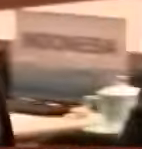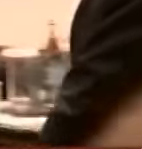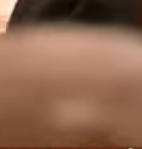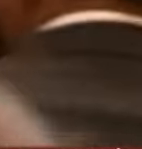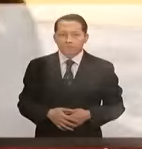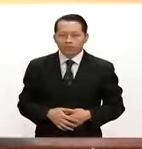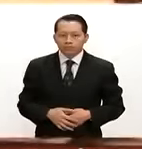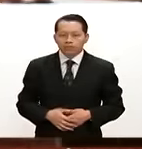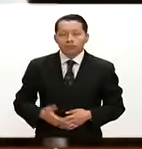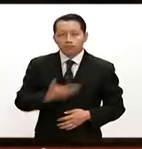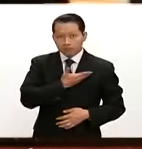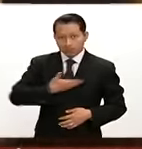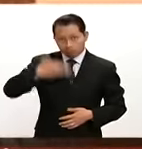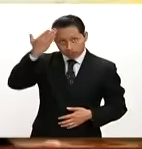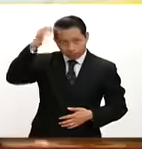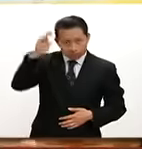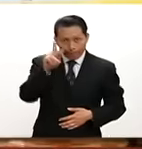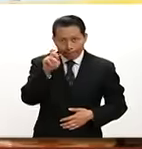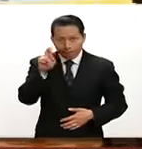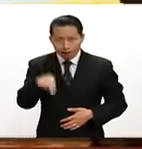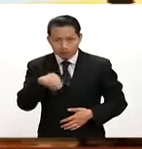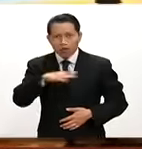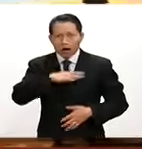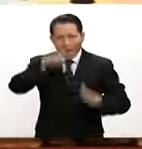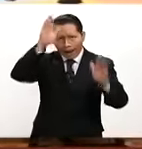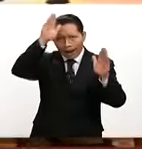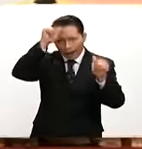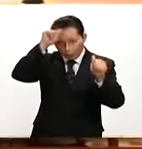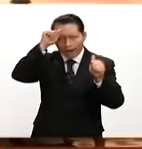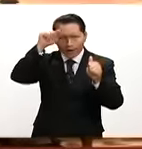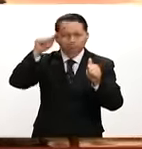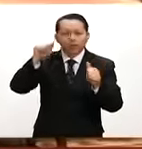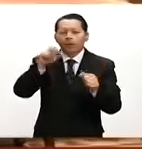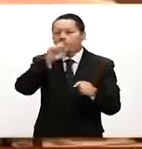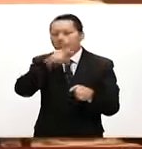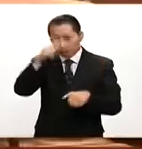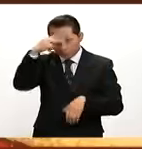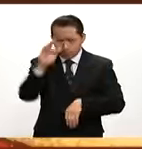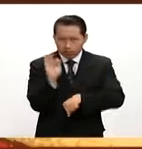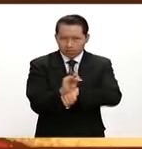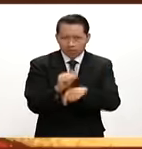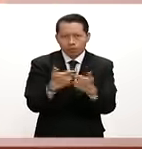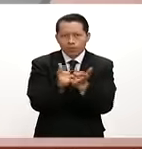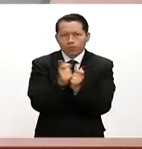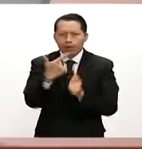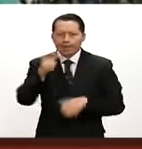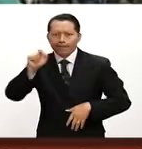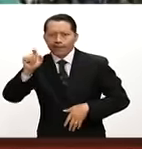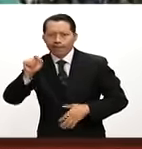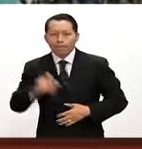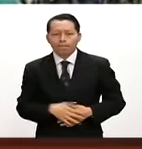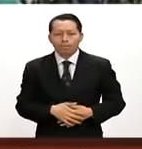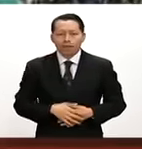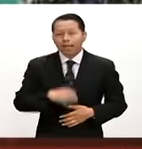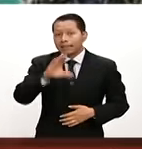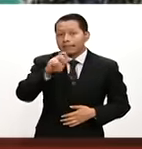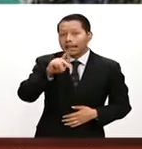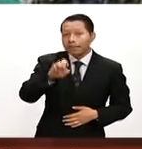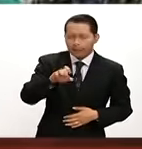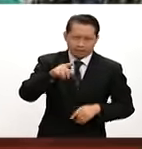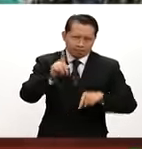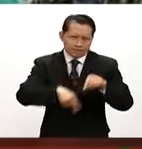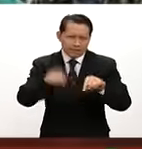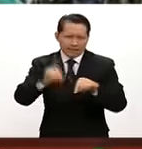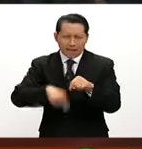El presidente Enrique Peña Nieto concreta acuerdos para México en la cumbre de líderes del G20. La CENTE replega